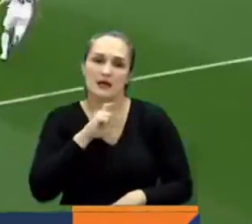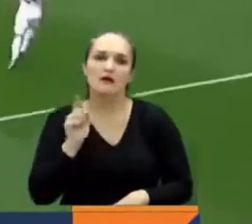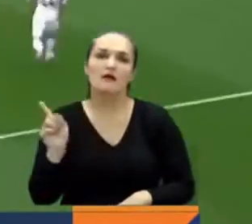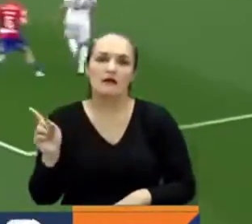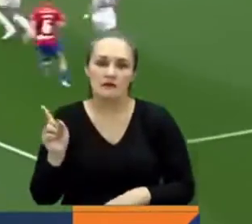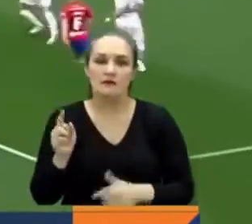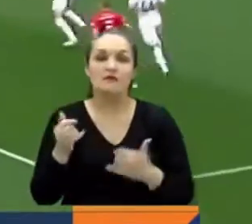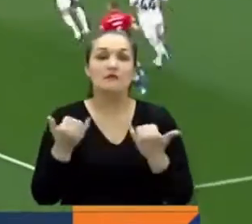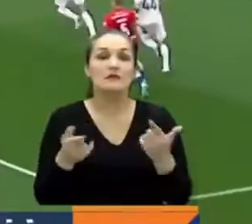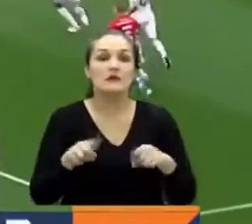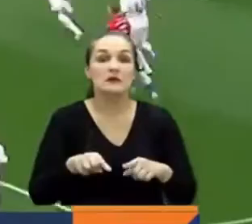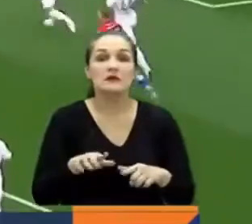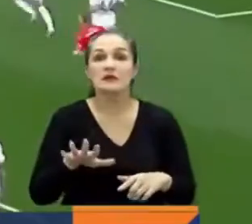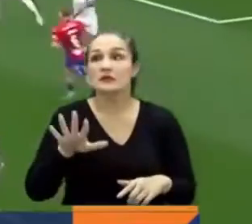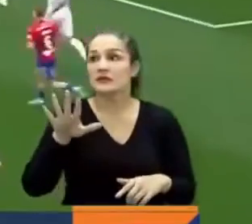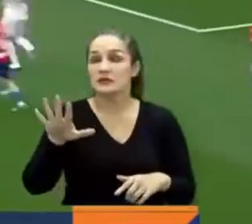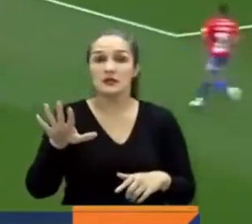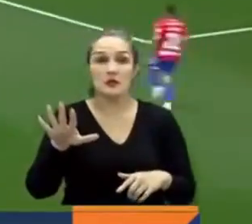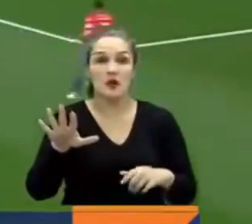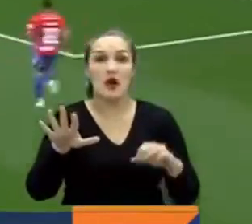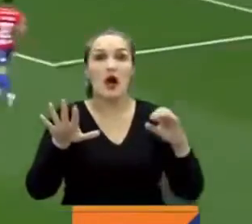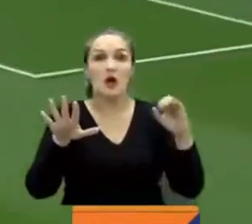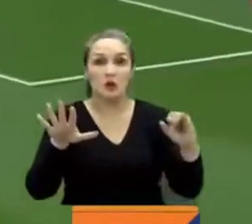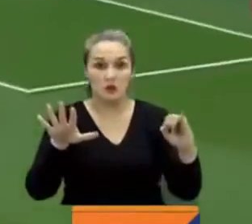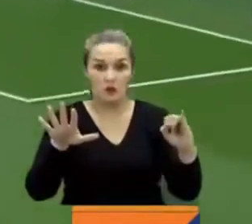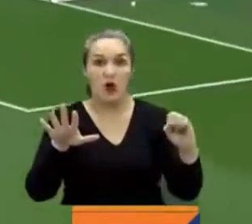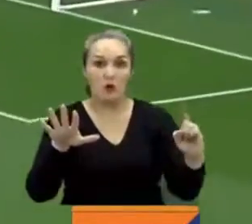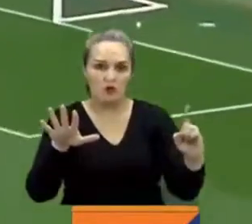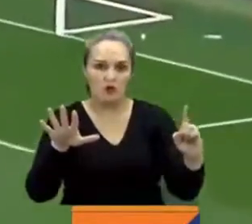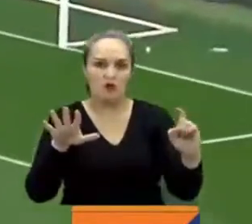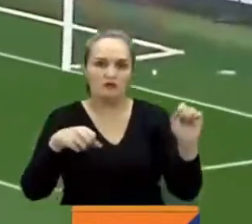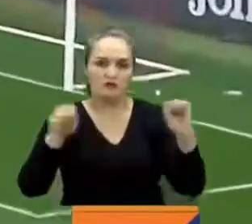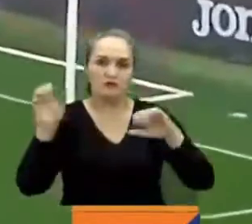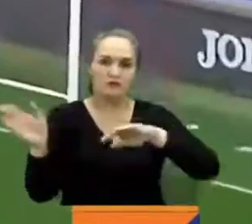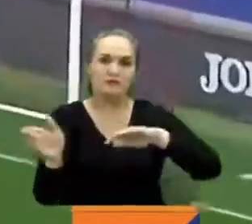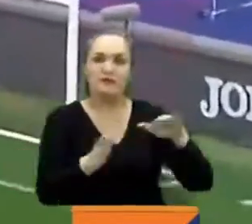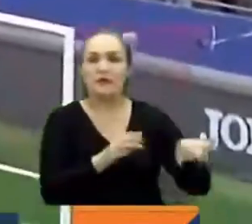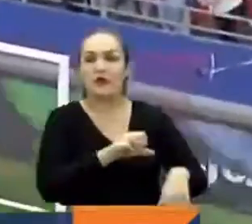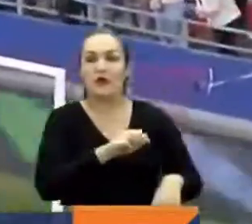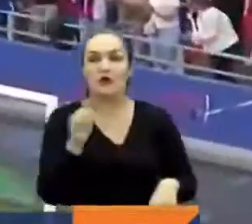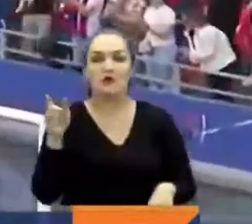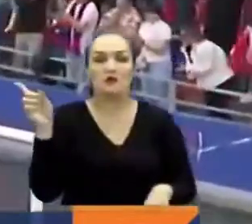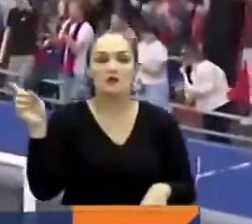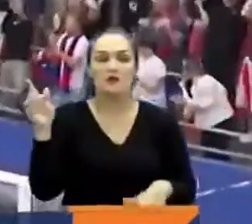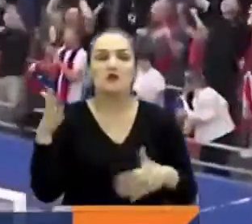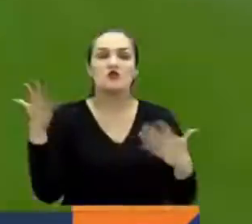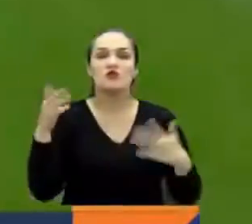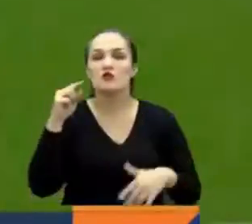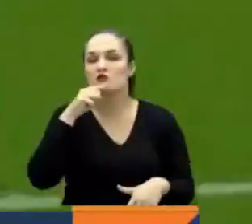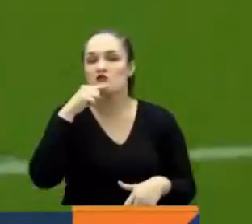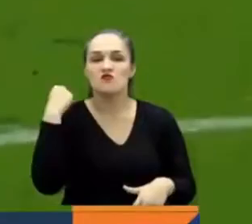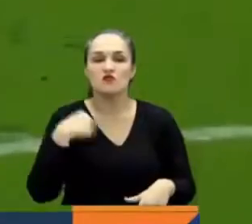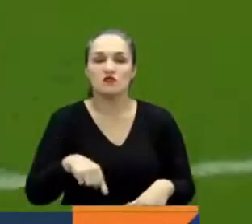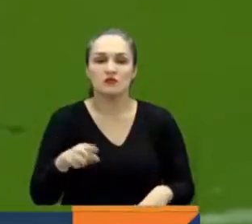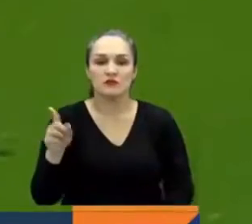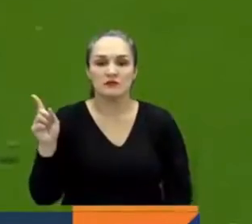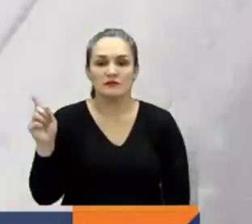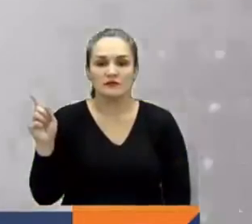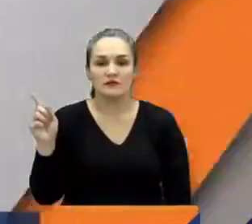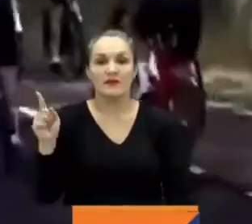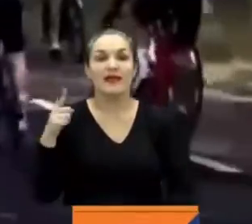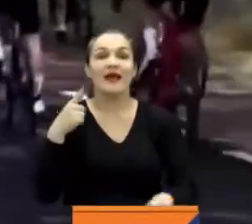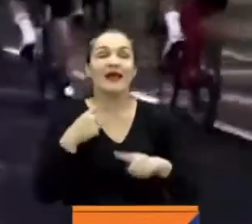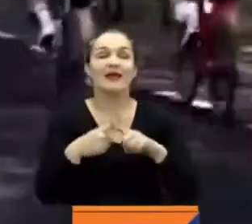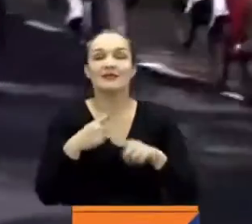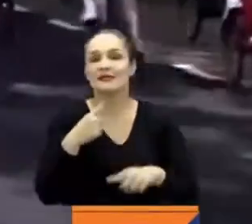5-1 a Pumas. Vámonos a la victoria 4 a 2 del Seska de Moscú, con esta anotación de Carrascal, el ex-River